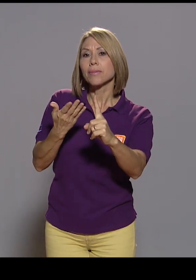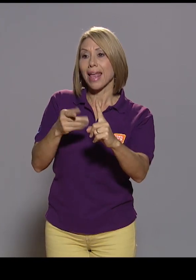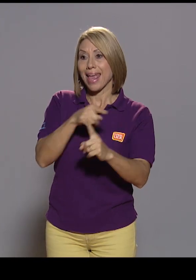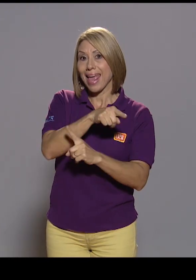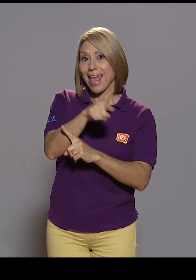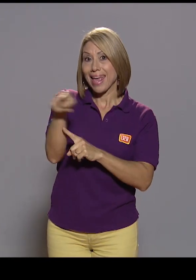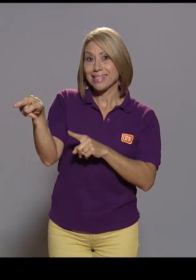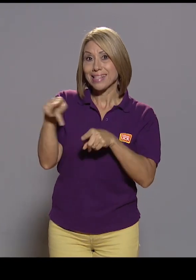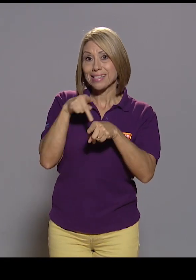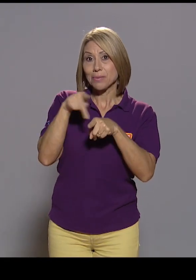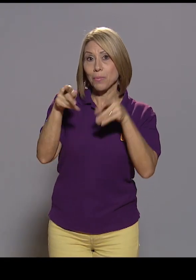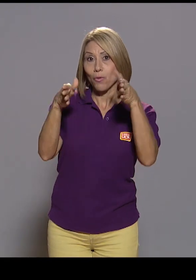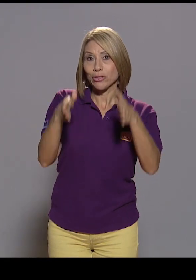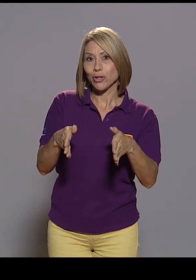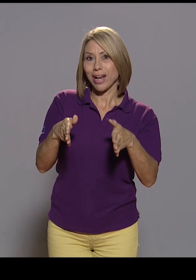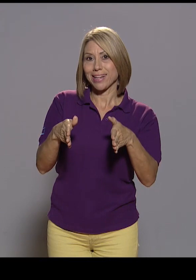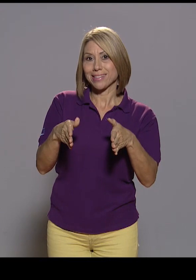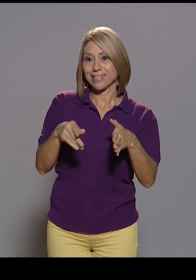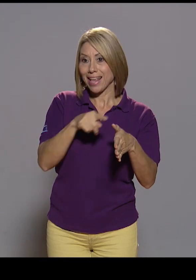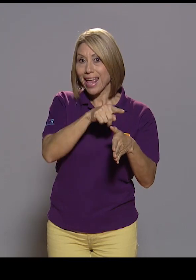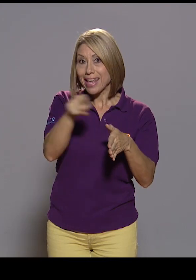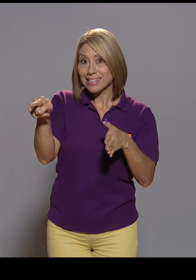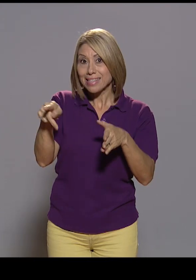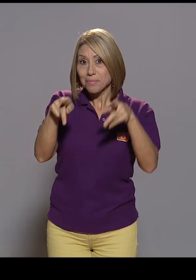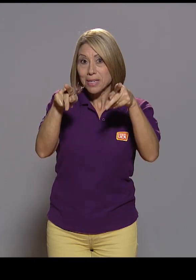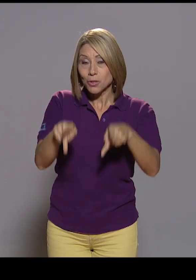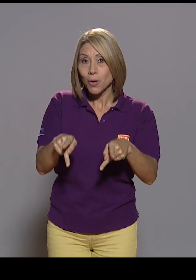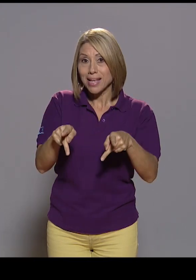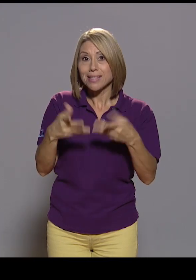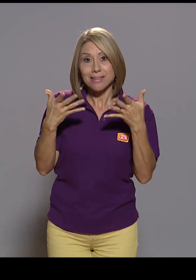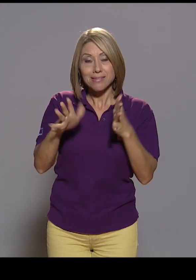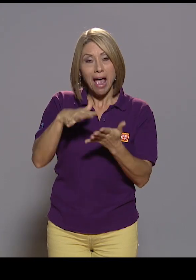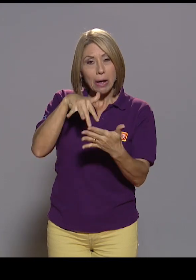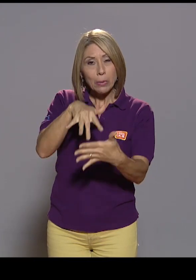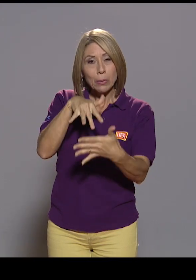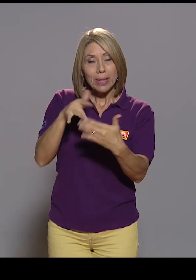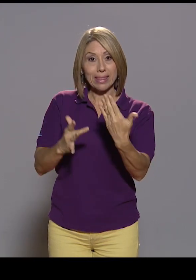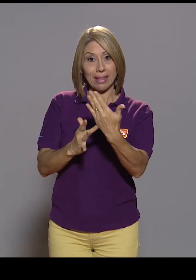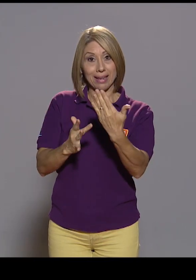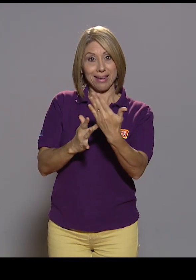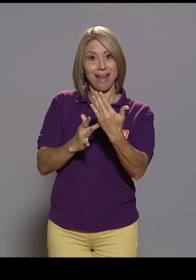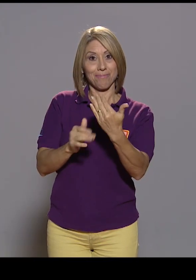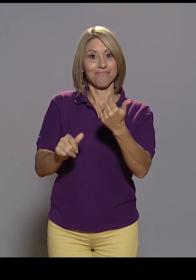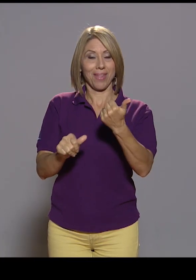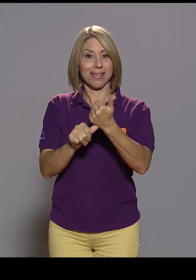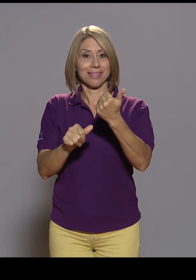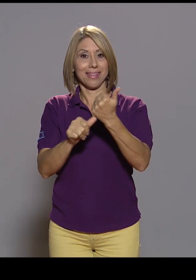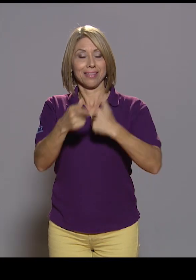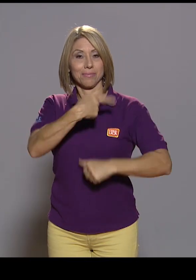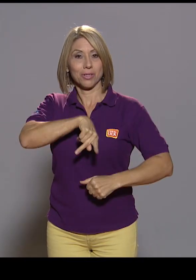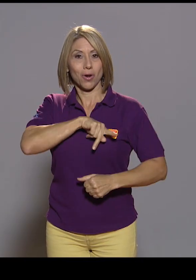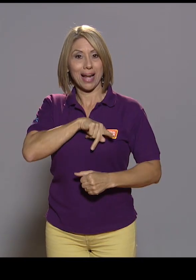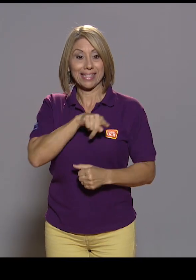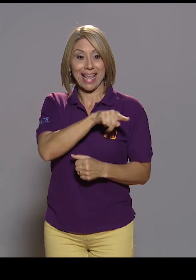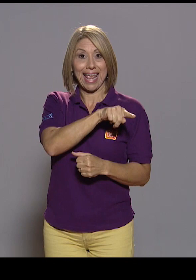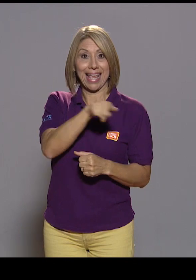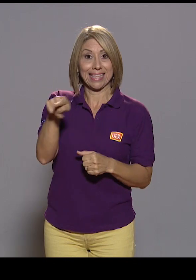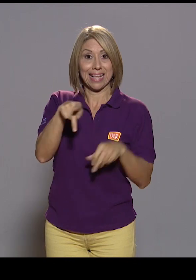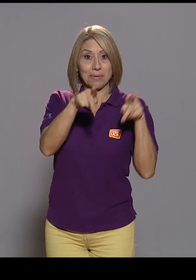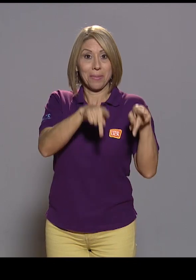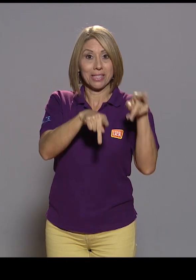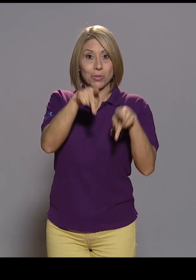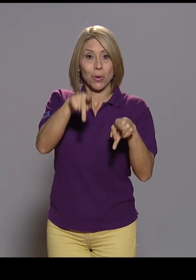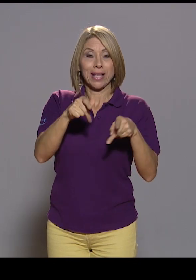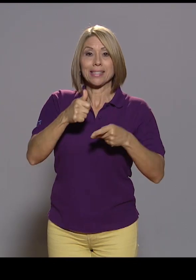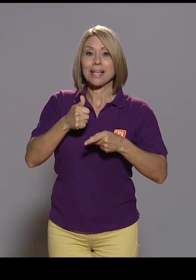profesionales, o bueno, estas personas que tienen esta preparación técnica, ¿verdad?, para ser asistentes personales, vengan a apoyar a la